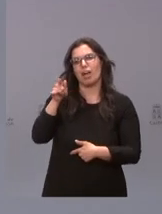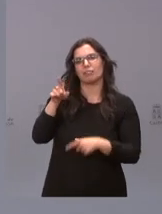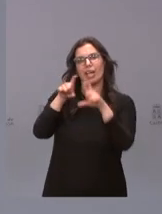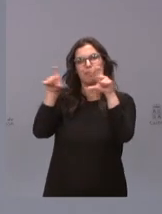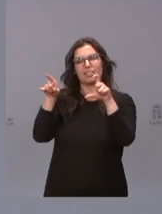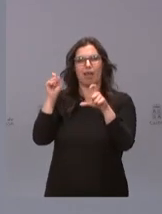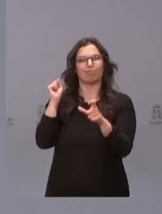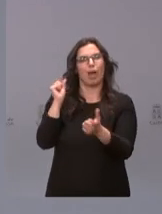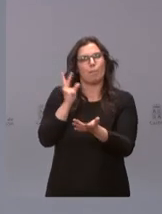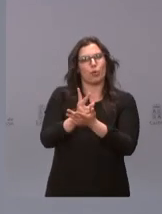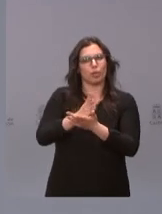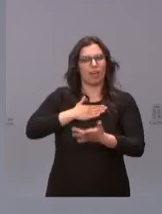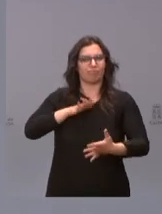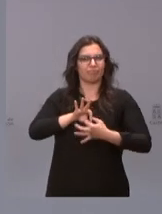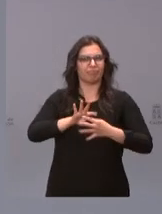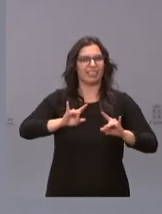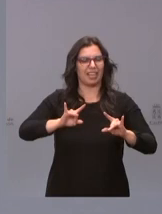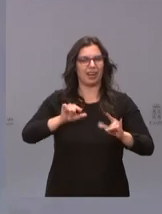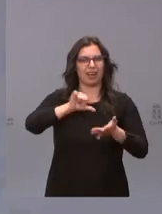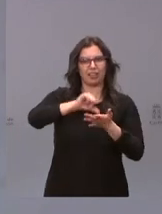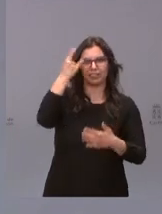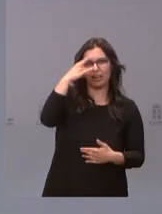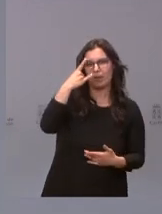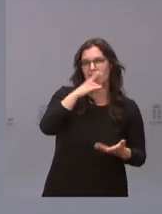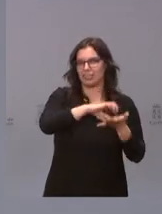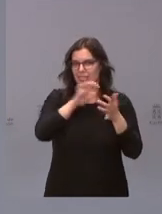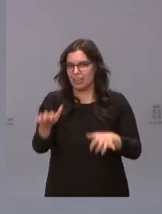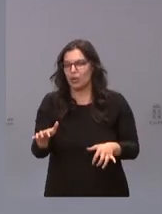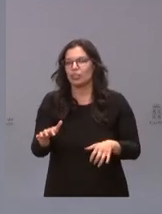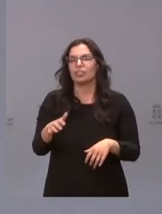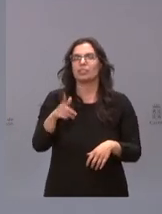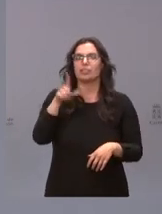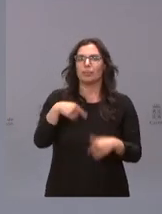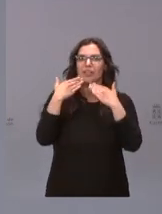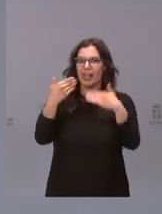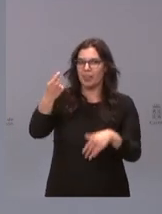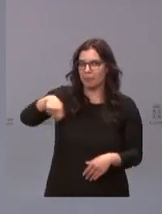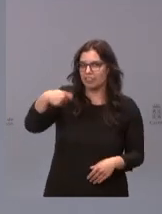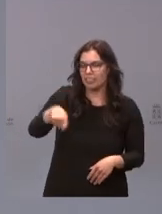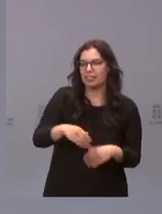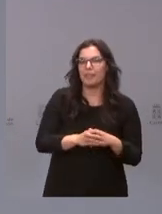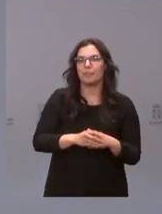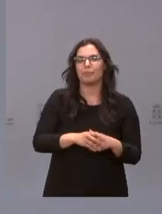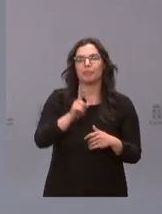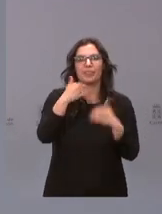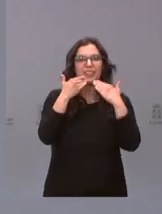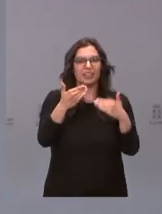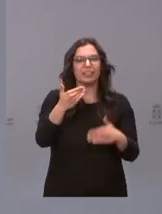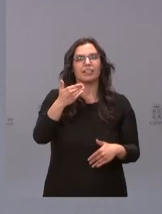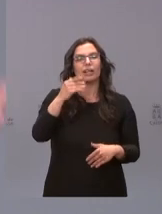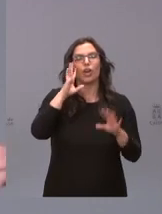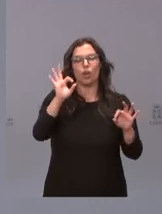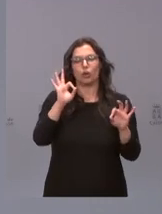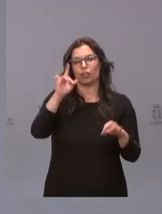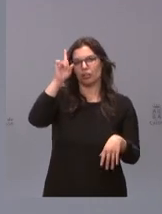Carrasco por Salamanca, por Castilla y León, al presidente, muchísimas gracias, también, por supuesto, al presidente del Comité